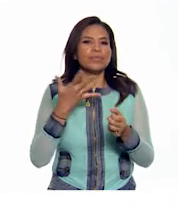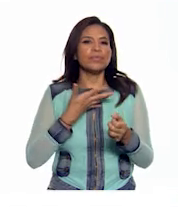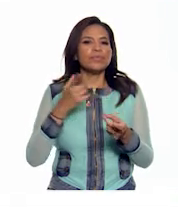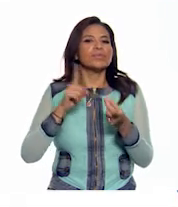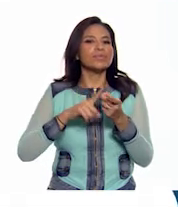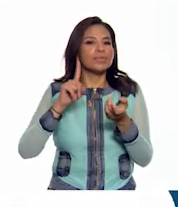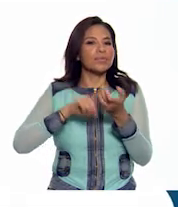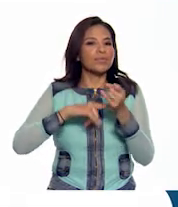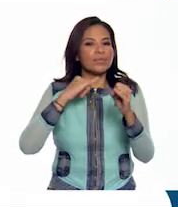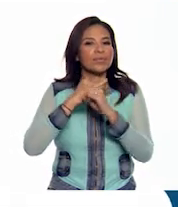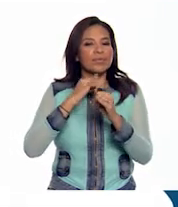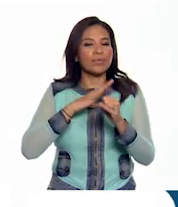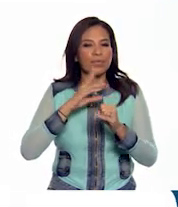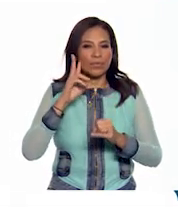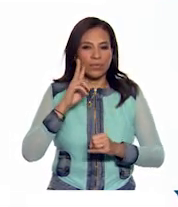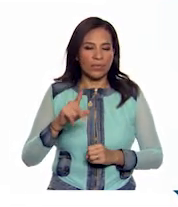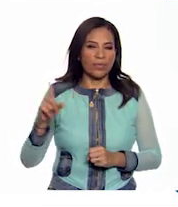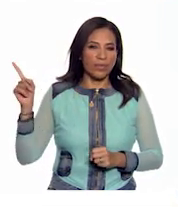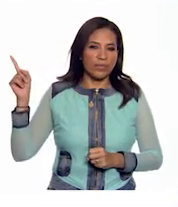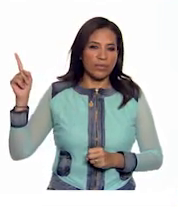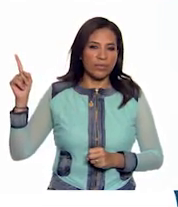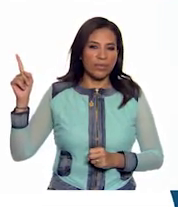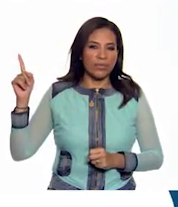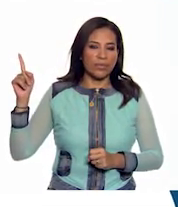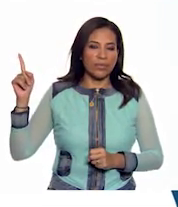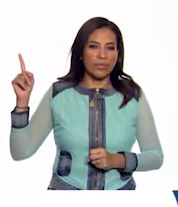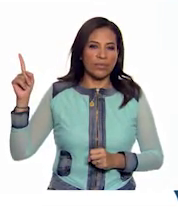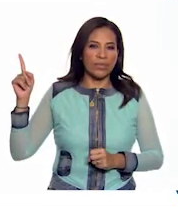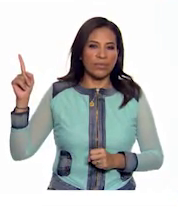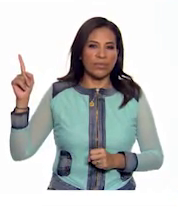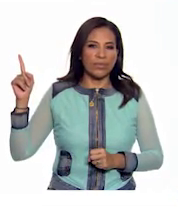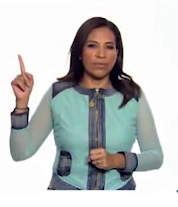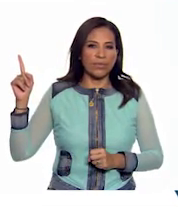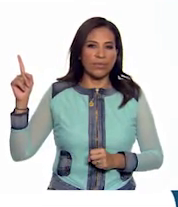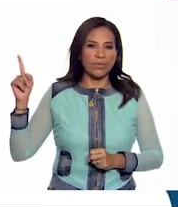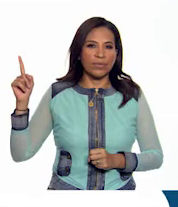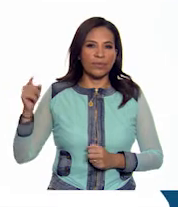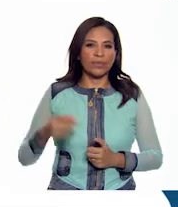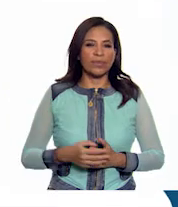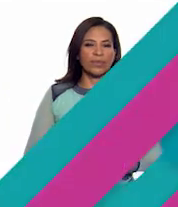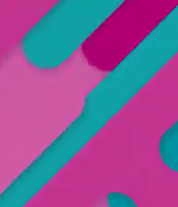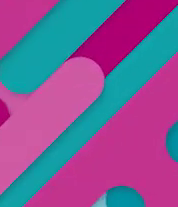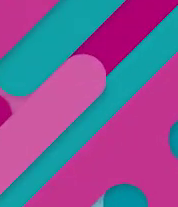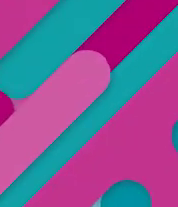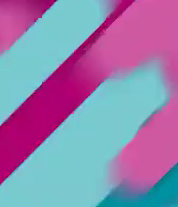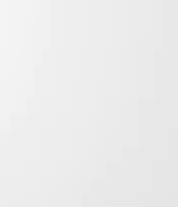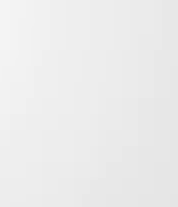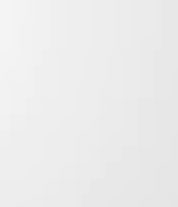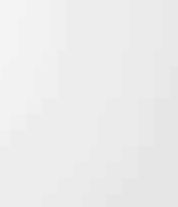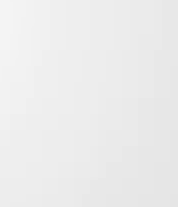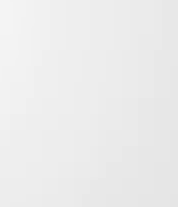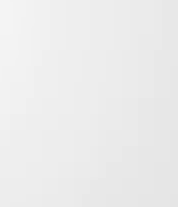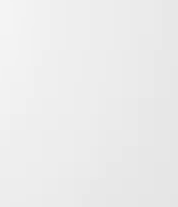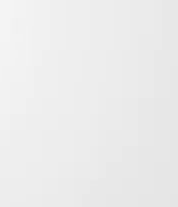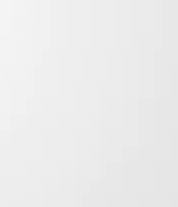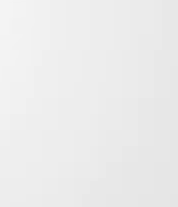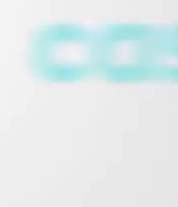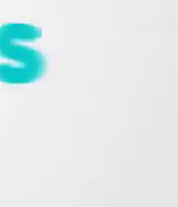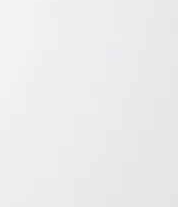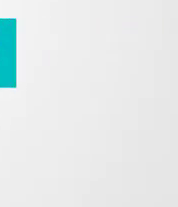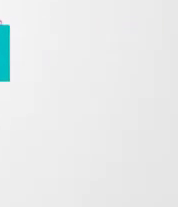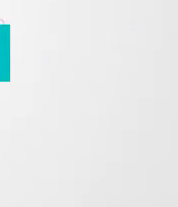encontrar en la siguiente liga aprendeencasa.cep.gov.mx Aprende